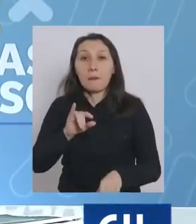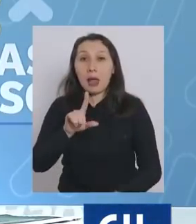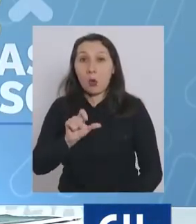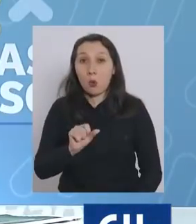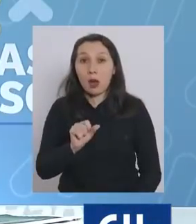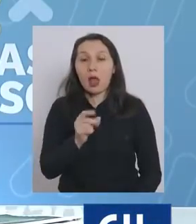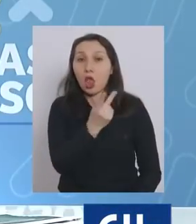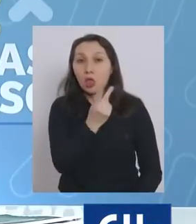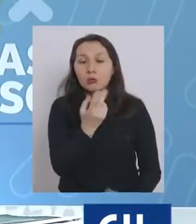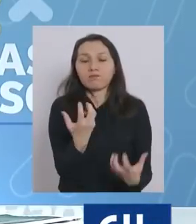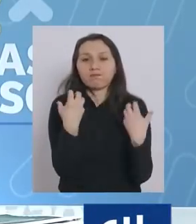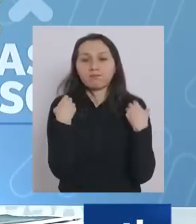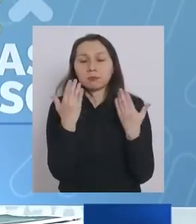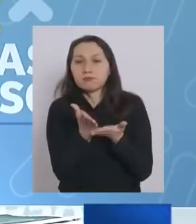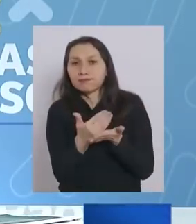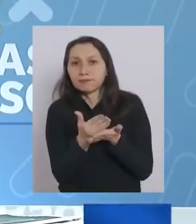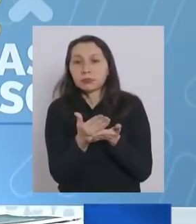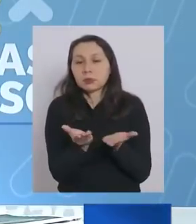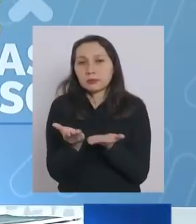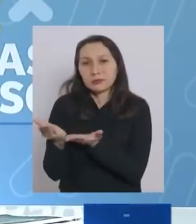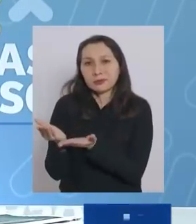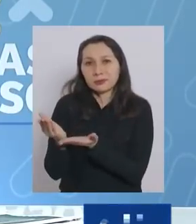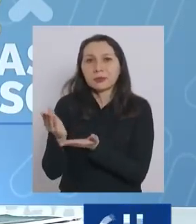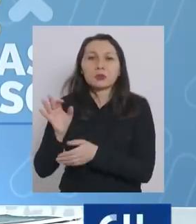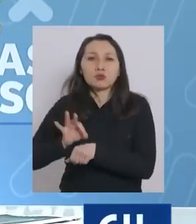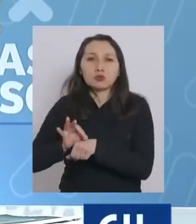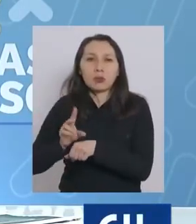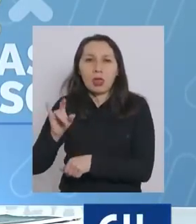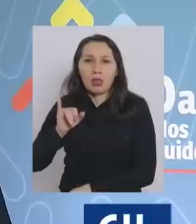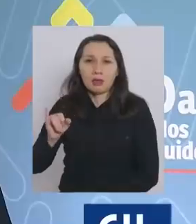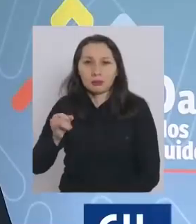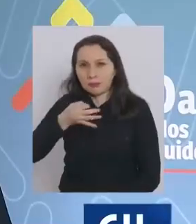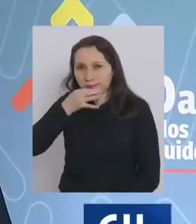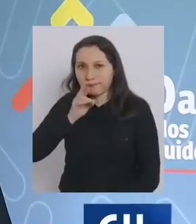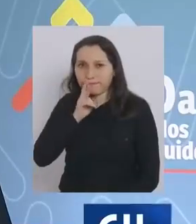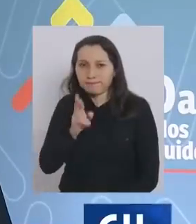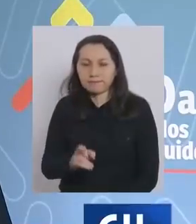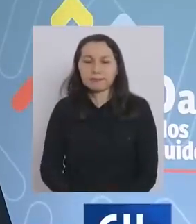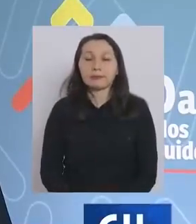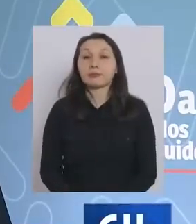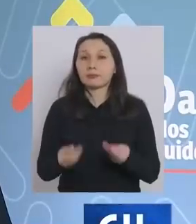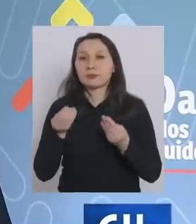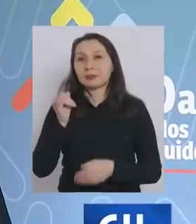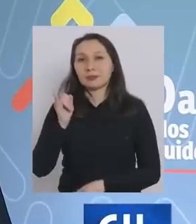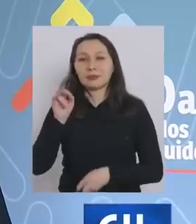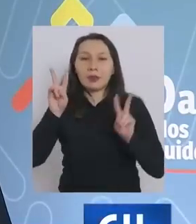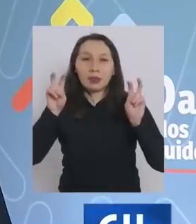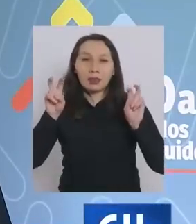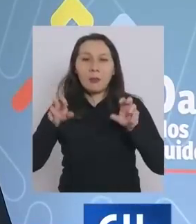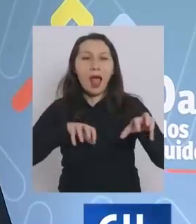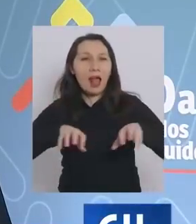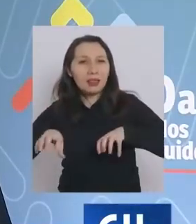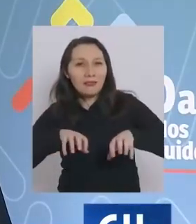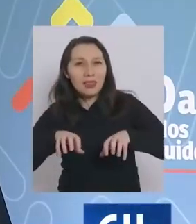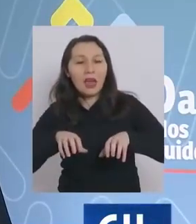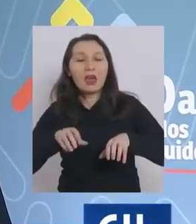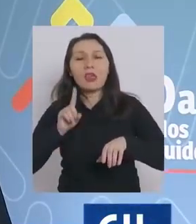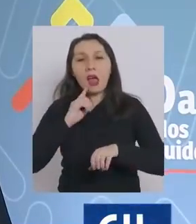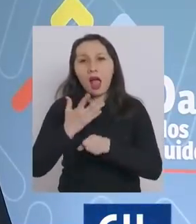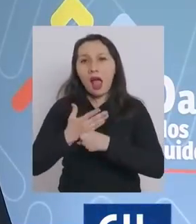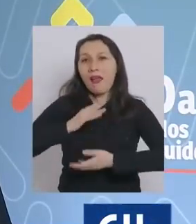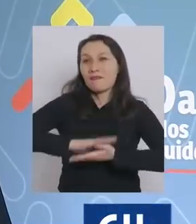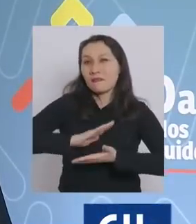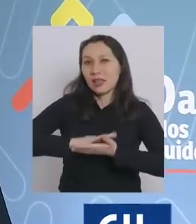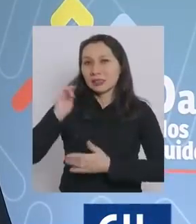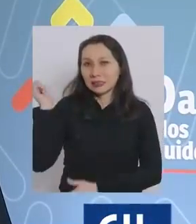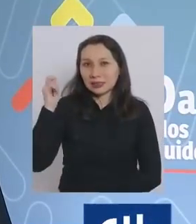que se encarguen de estos temas así que le voy a dar la palabra a la doctora Daza Bueno sí con respecto a las actividades que tenemos para